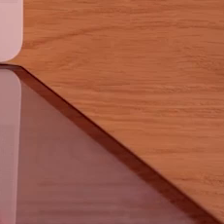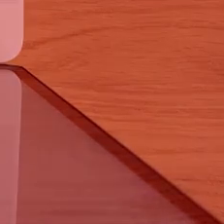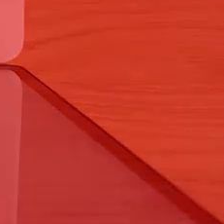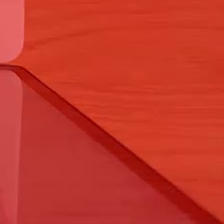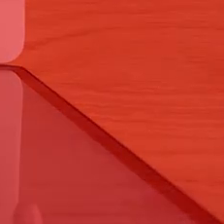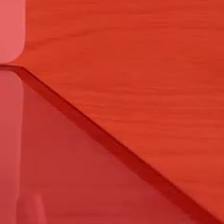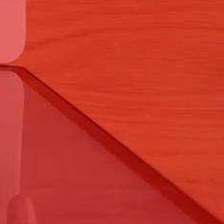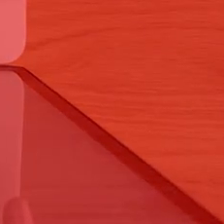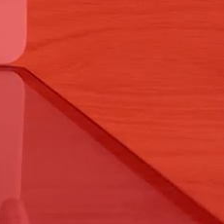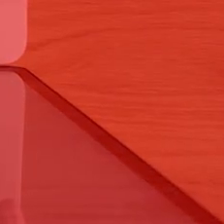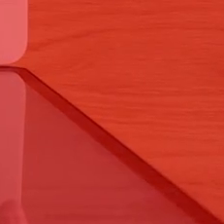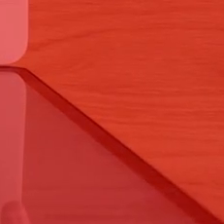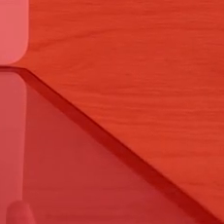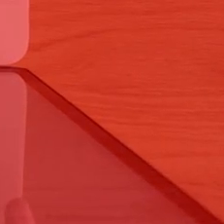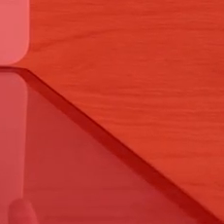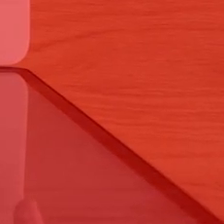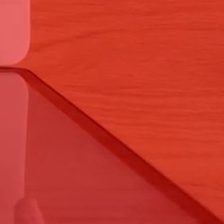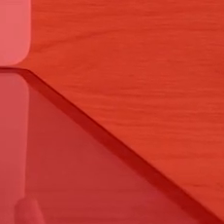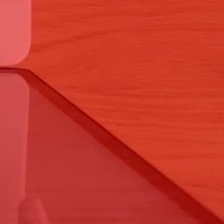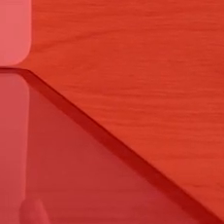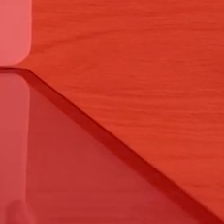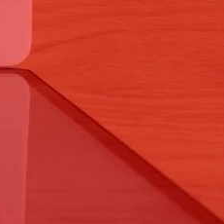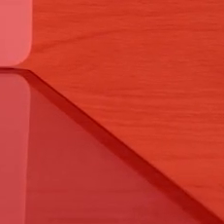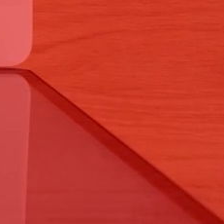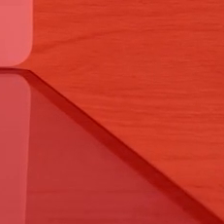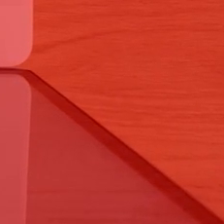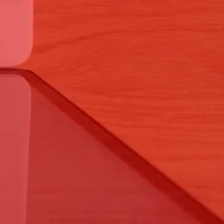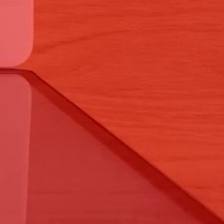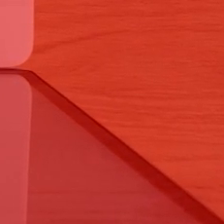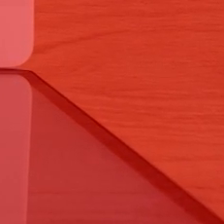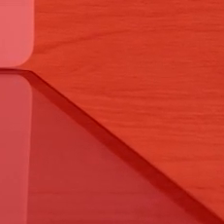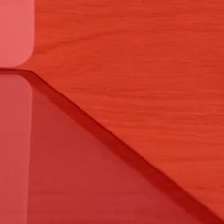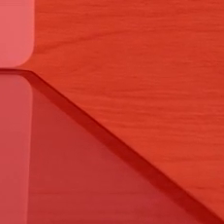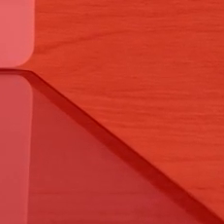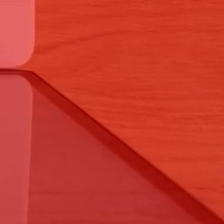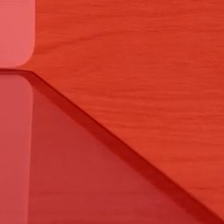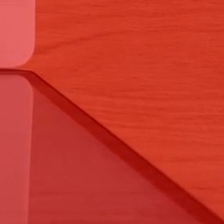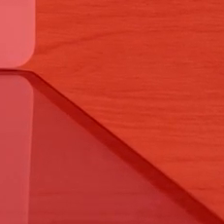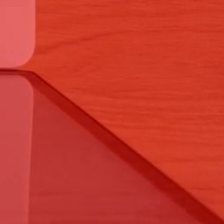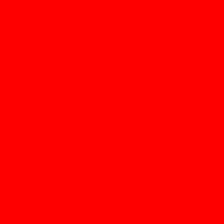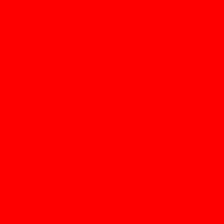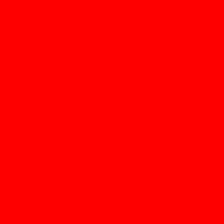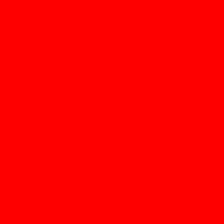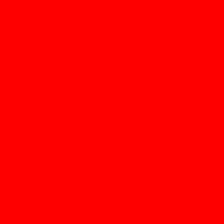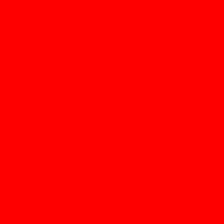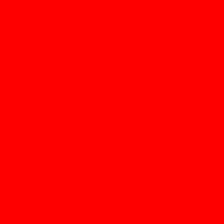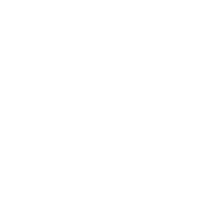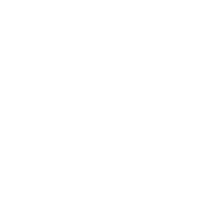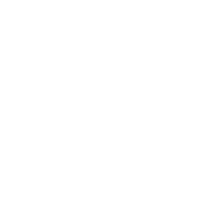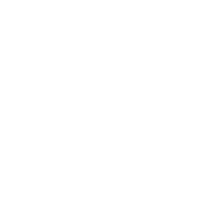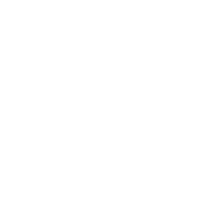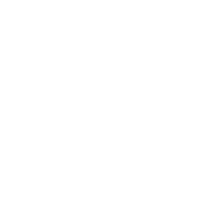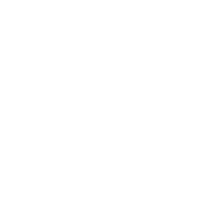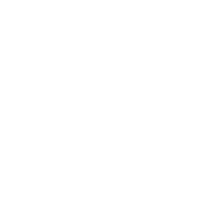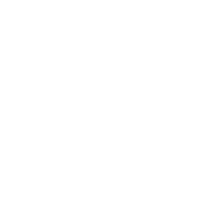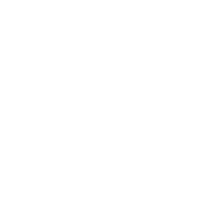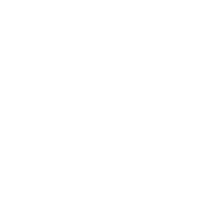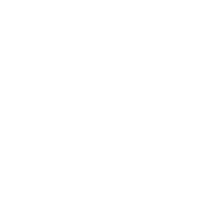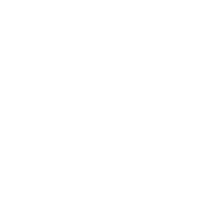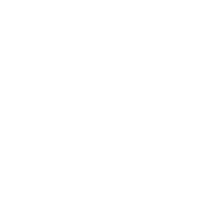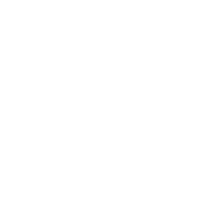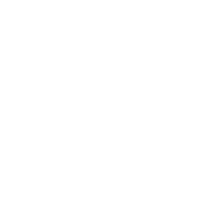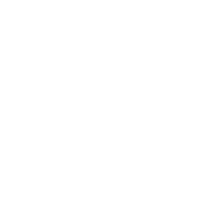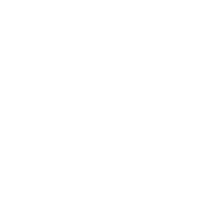controlsocial.contraloría.gov.p slash auditoresjuveniles. Paso 2. Participa en la Aveduría